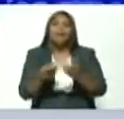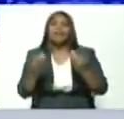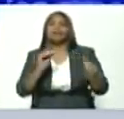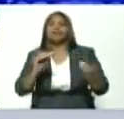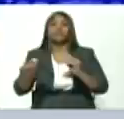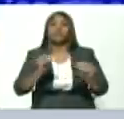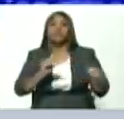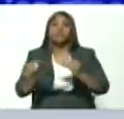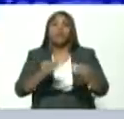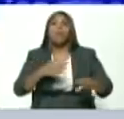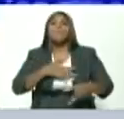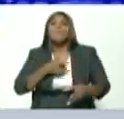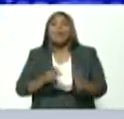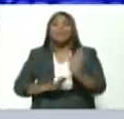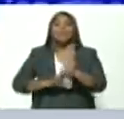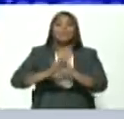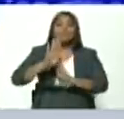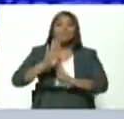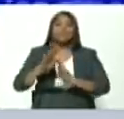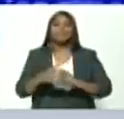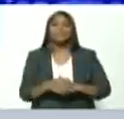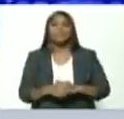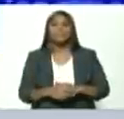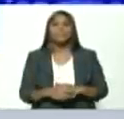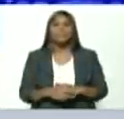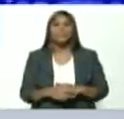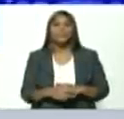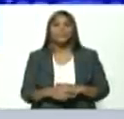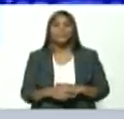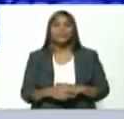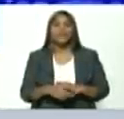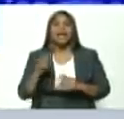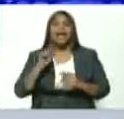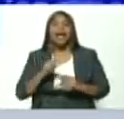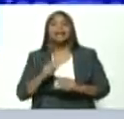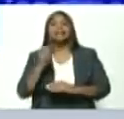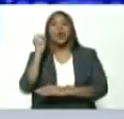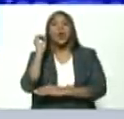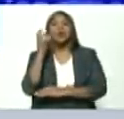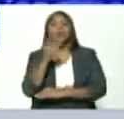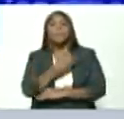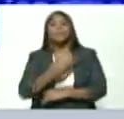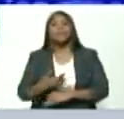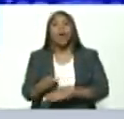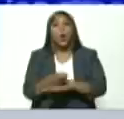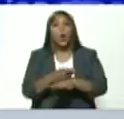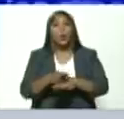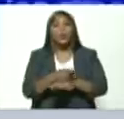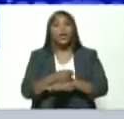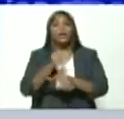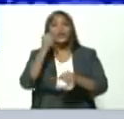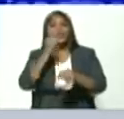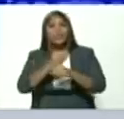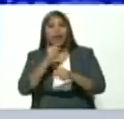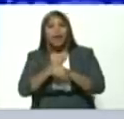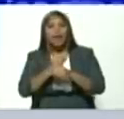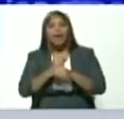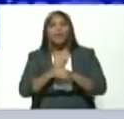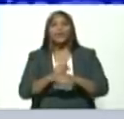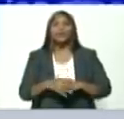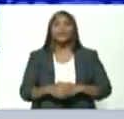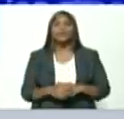avanzando entonces con relación a este consejo presidencial de gobierno de los trabajadores de la clase obrera